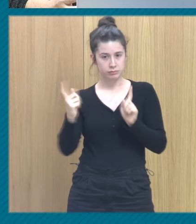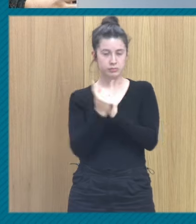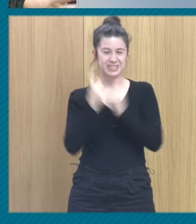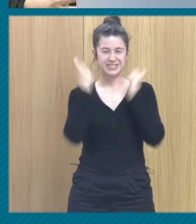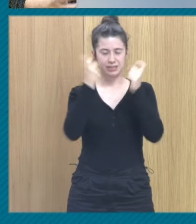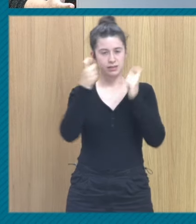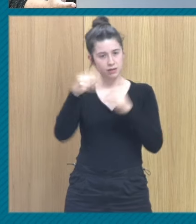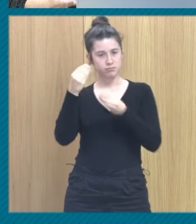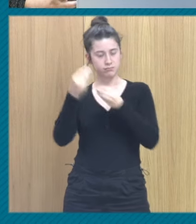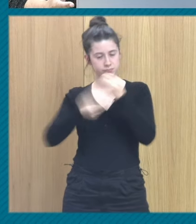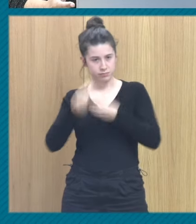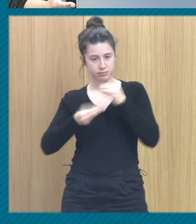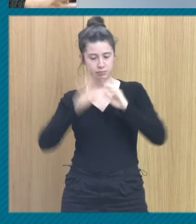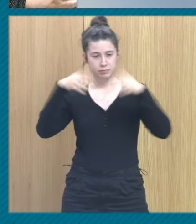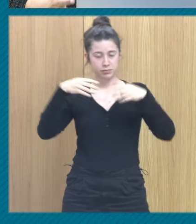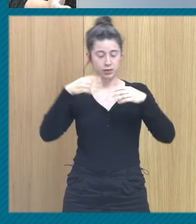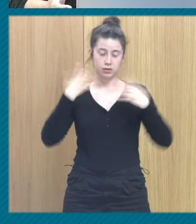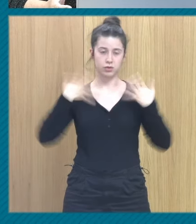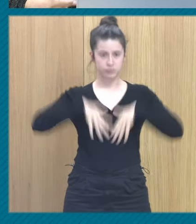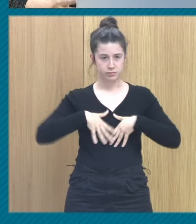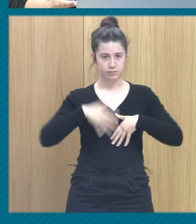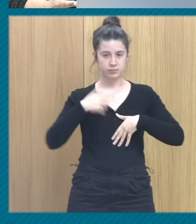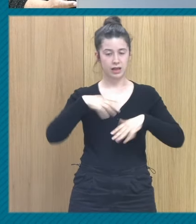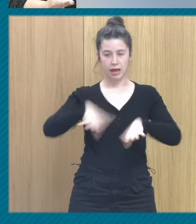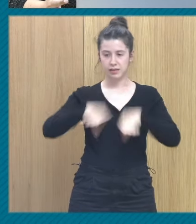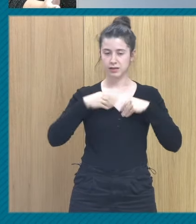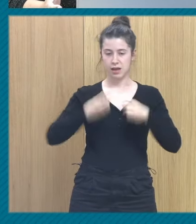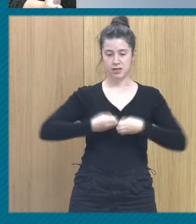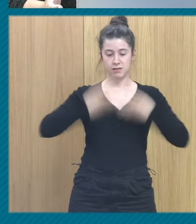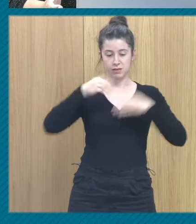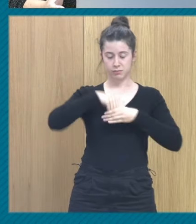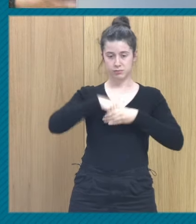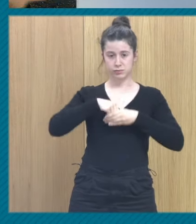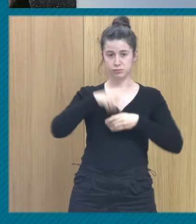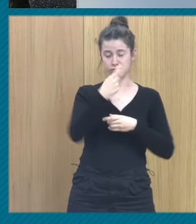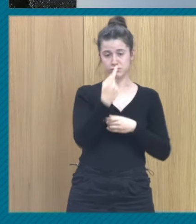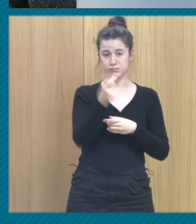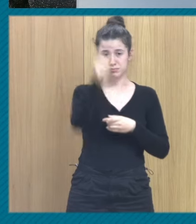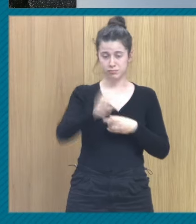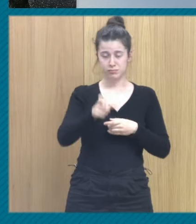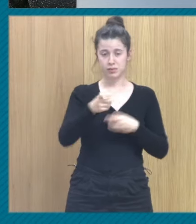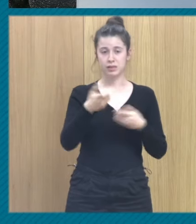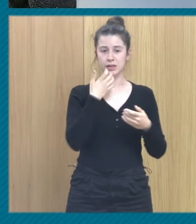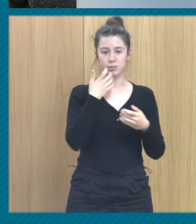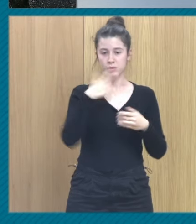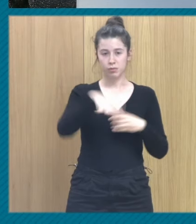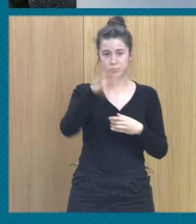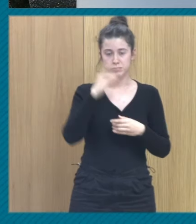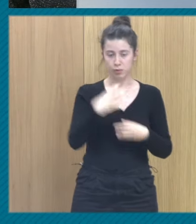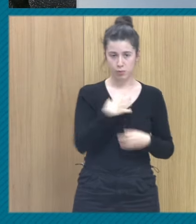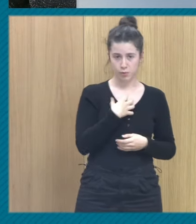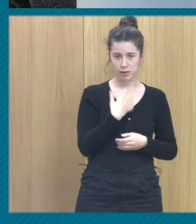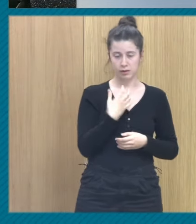un punto de hay que aceptar el edificio que te ha tocado porque ese edificio no lo has elegido. Igual que el aire en el que te levantabas no lo elegiste.